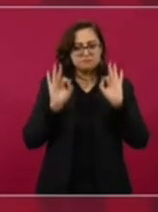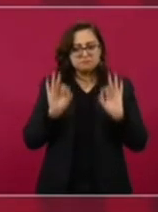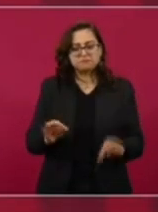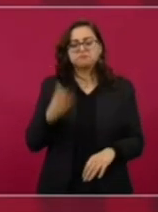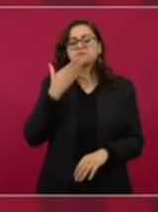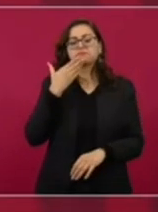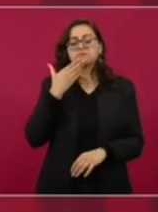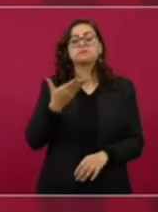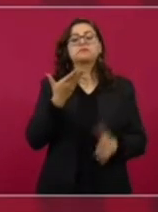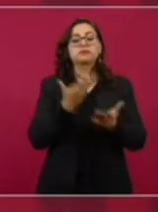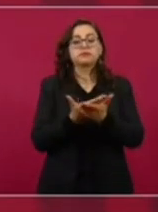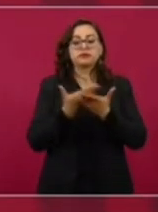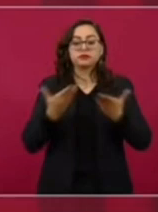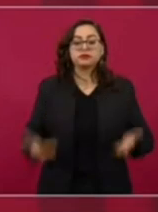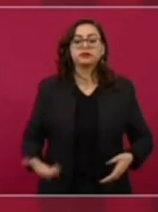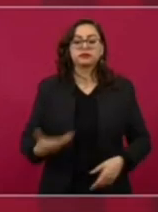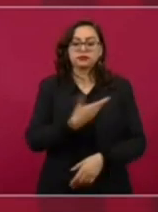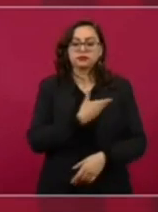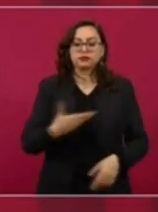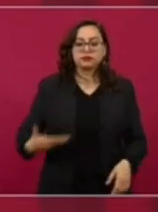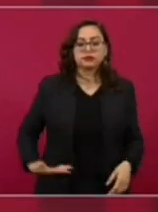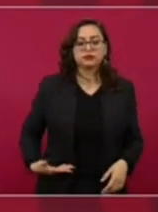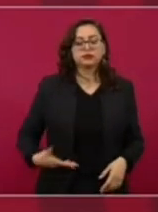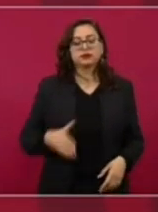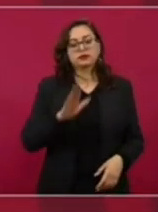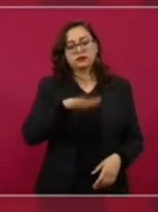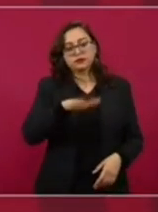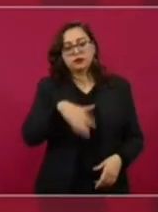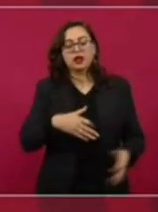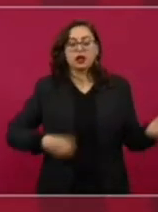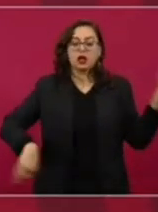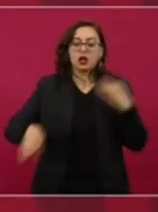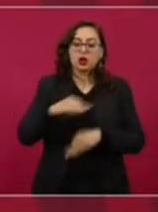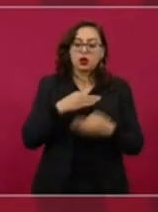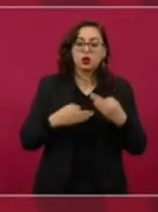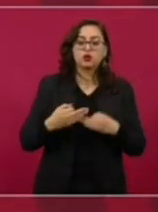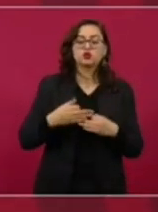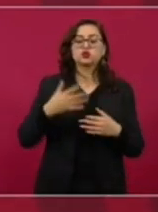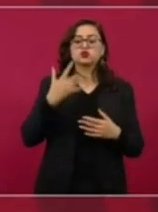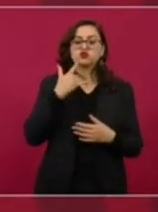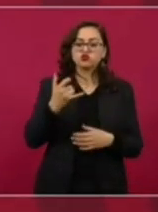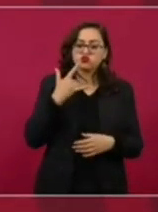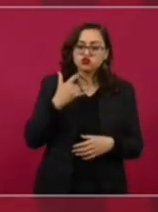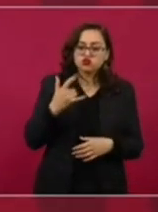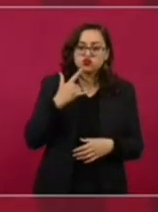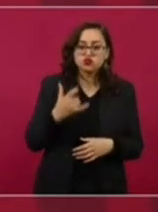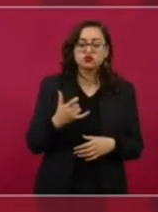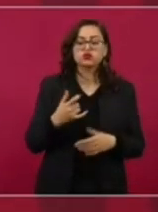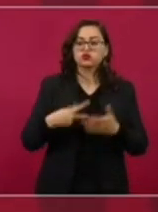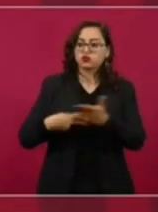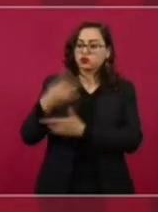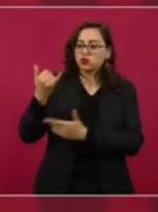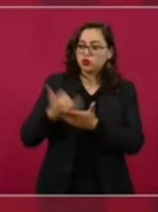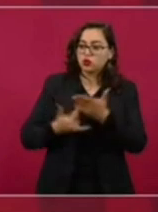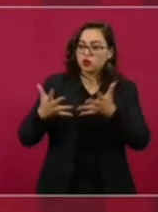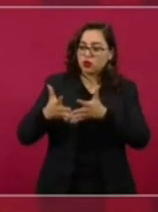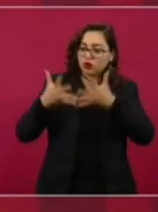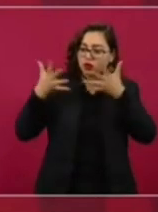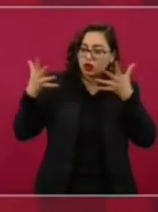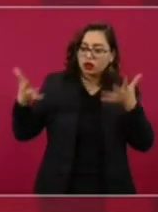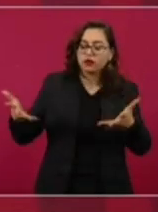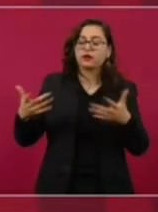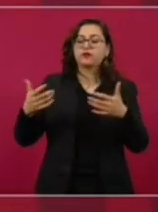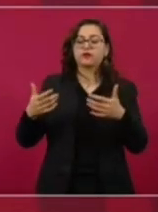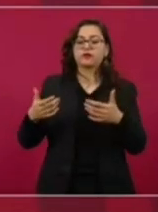el presidente nos pide a todos que hagamos un esfuerzo para que los grandes proyectos nacionales puedan